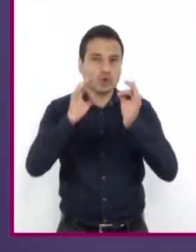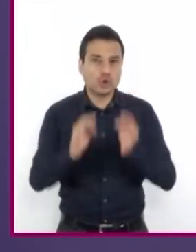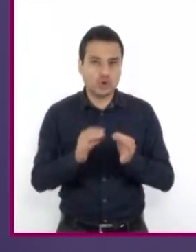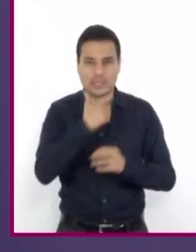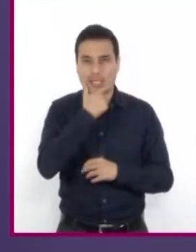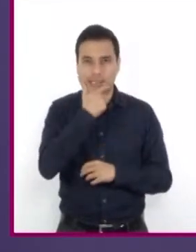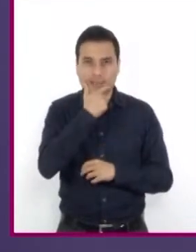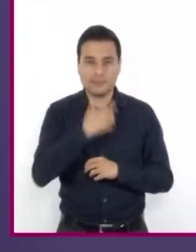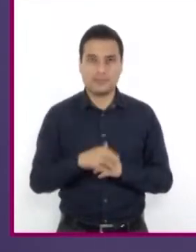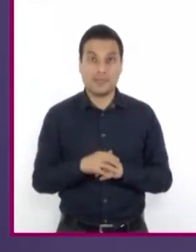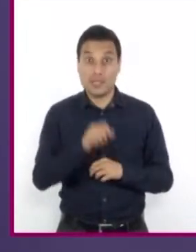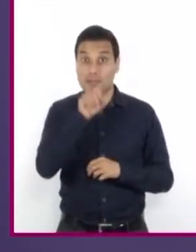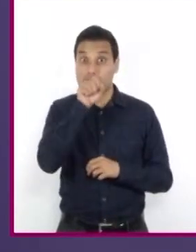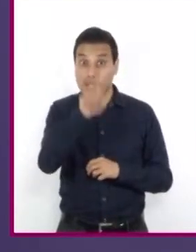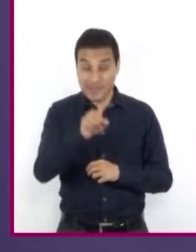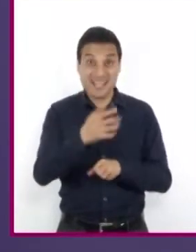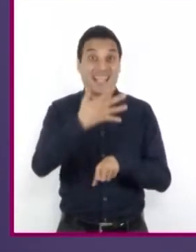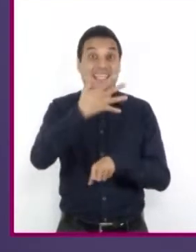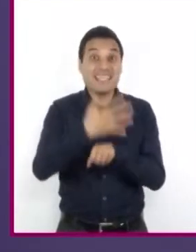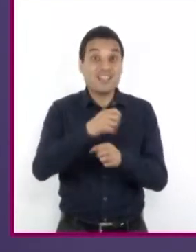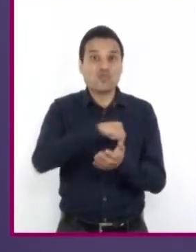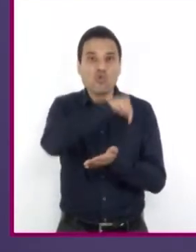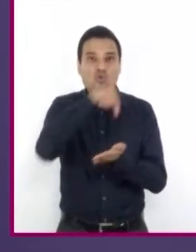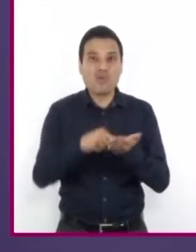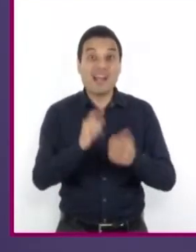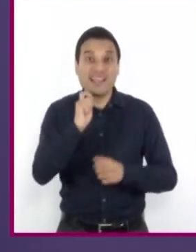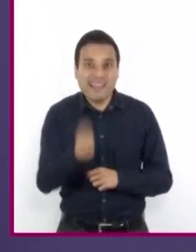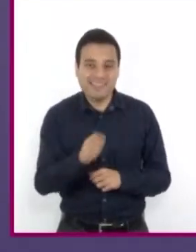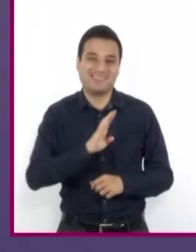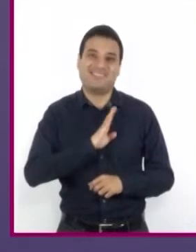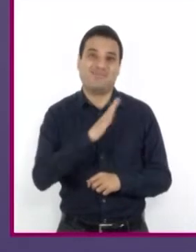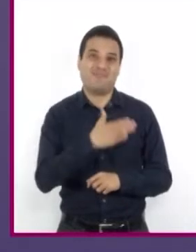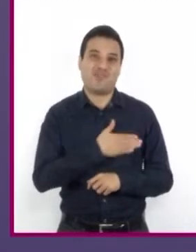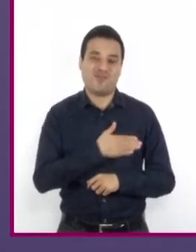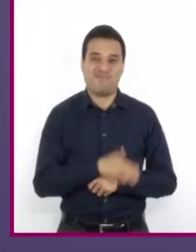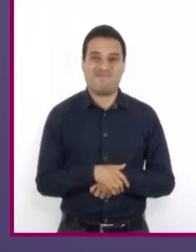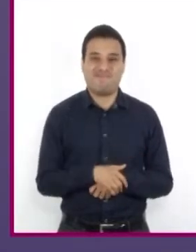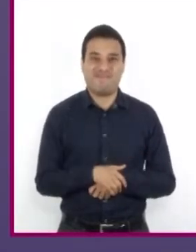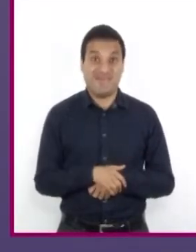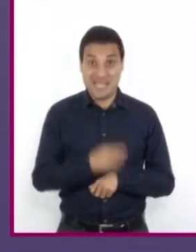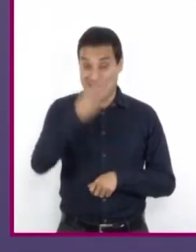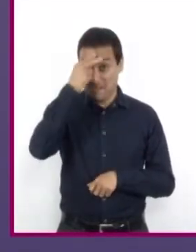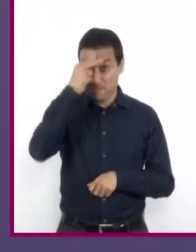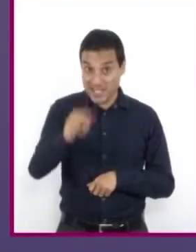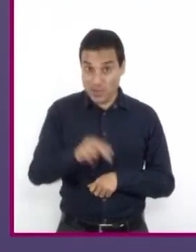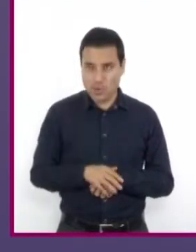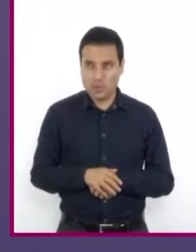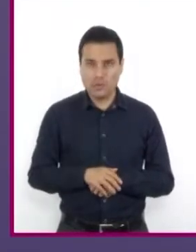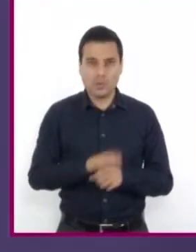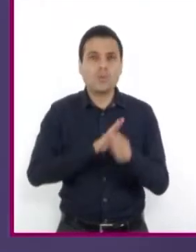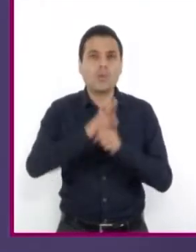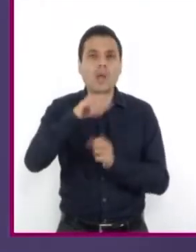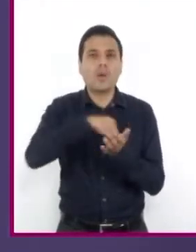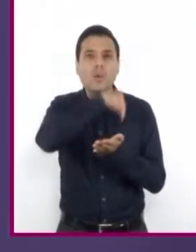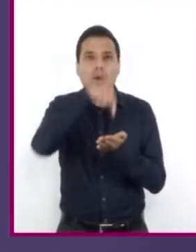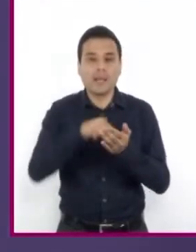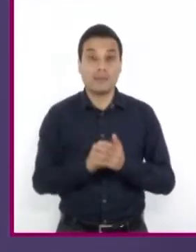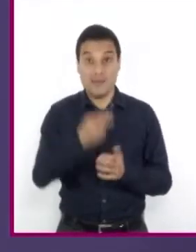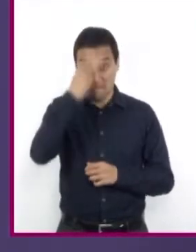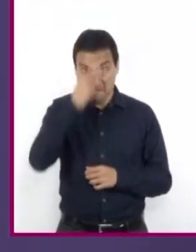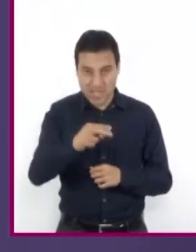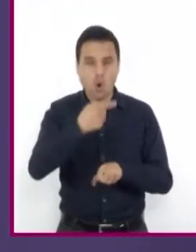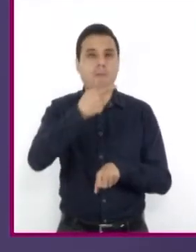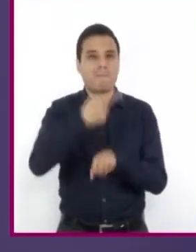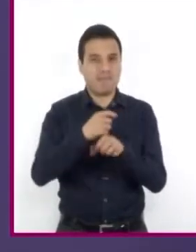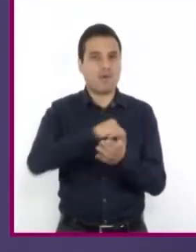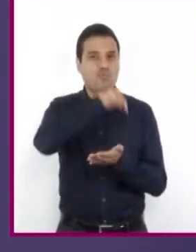inglés, también es el quinto país del mundo en el que más se habla español. ¿México? ¿Qué lugar ocupa? México es el primero